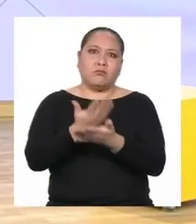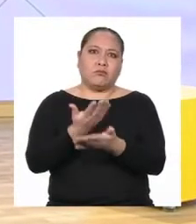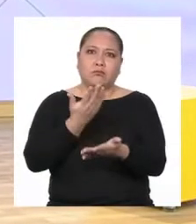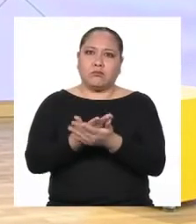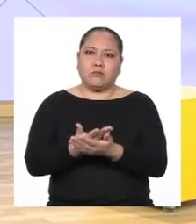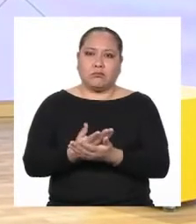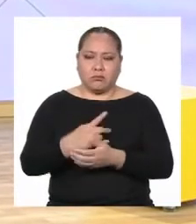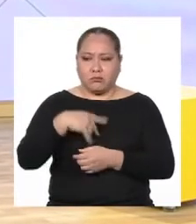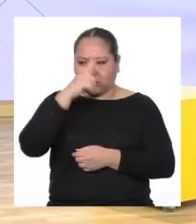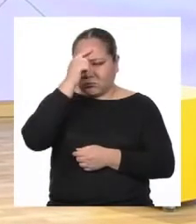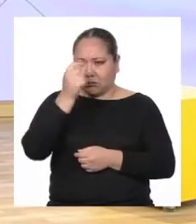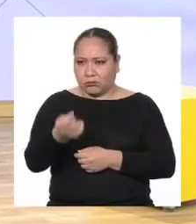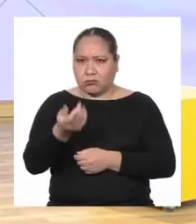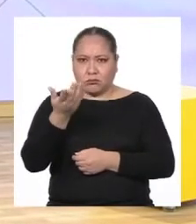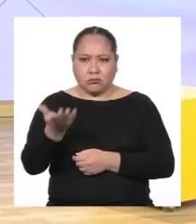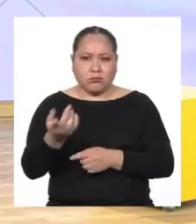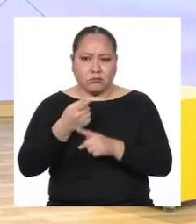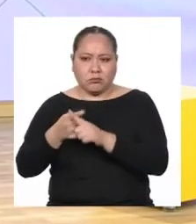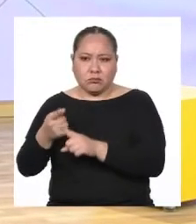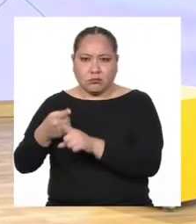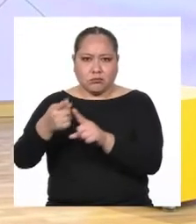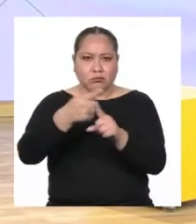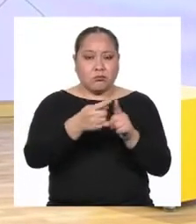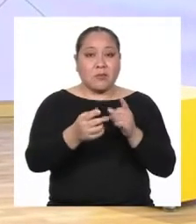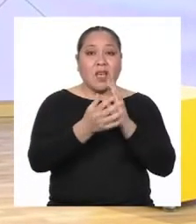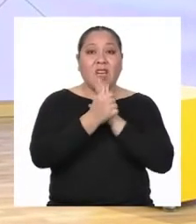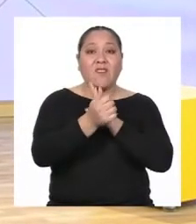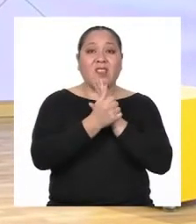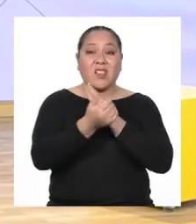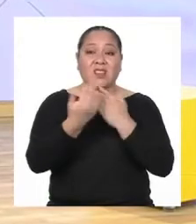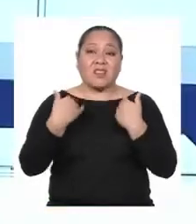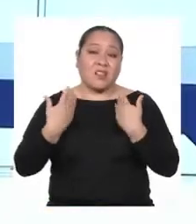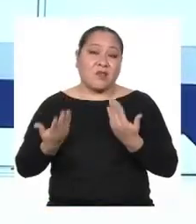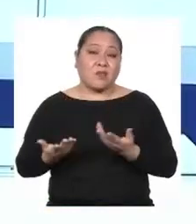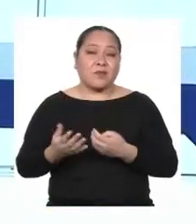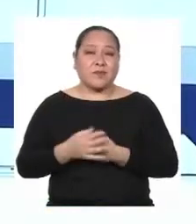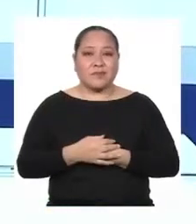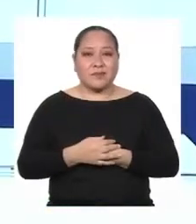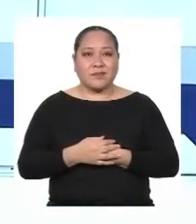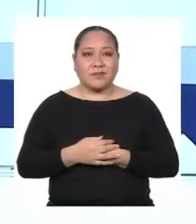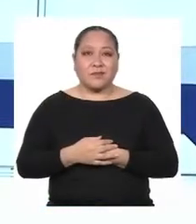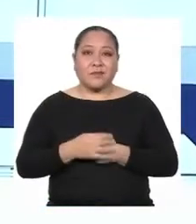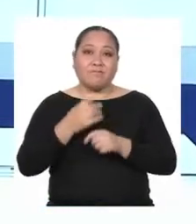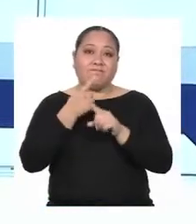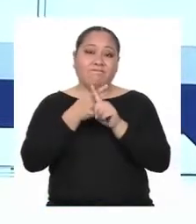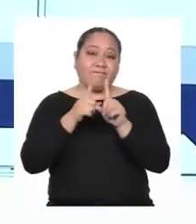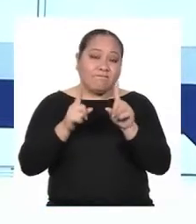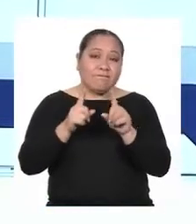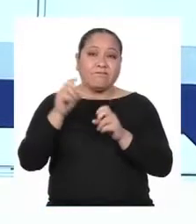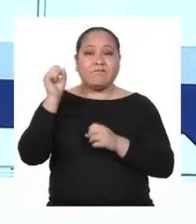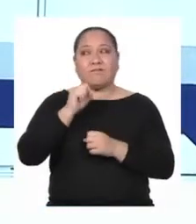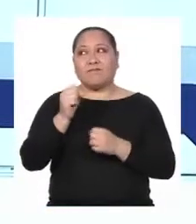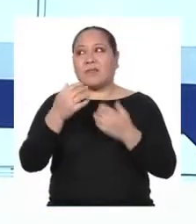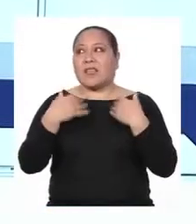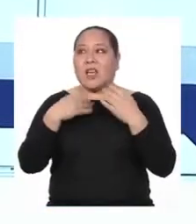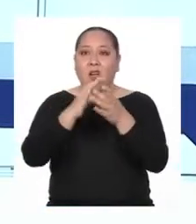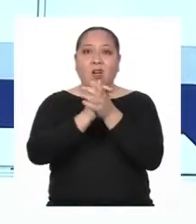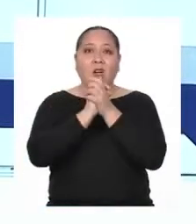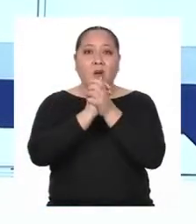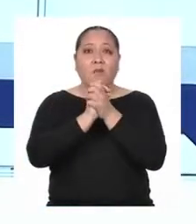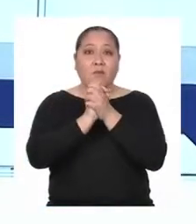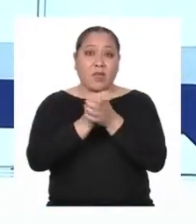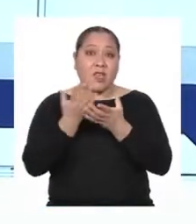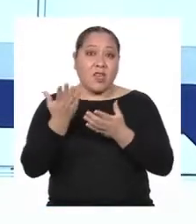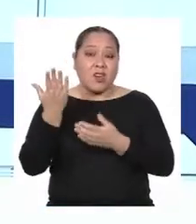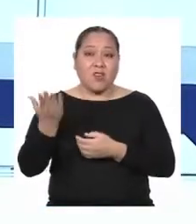Y reconocí las diversas habilidades que tenemos Sin embargo, sí tengo amigas y amigos